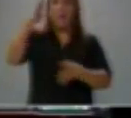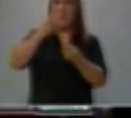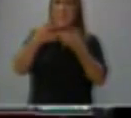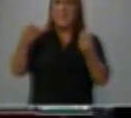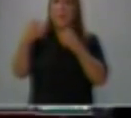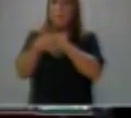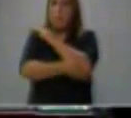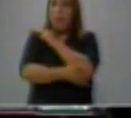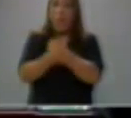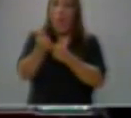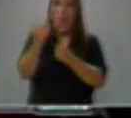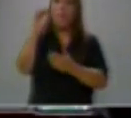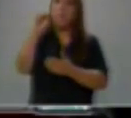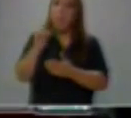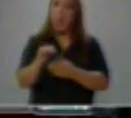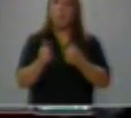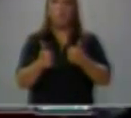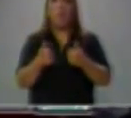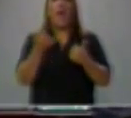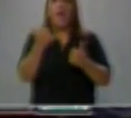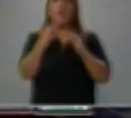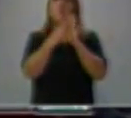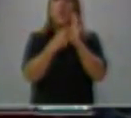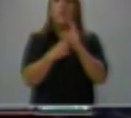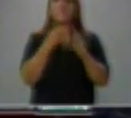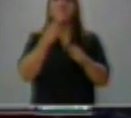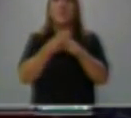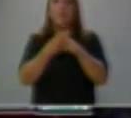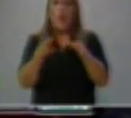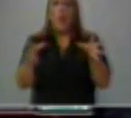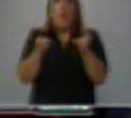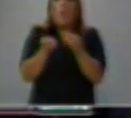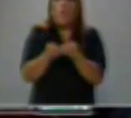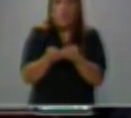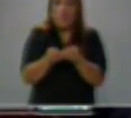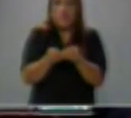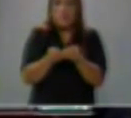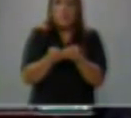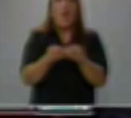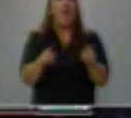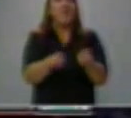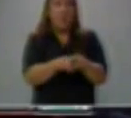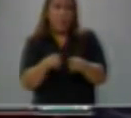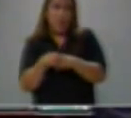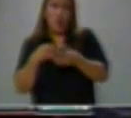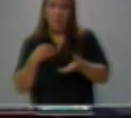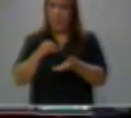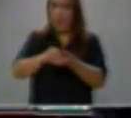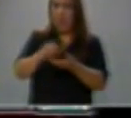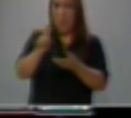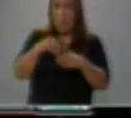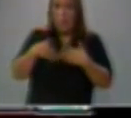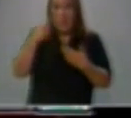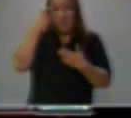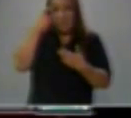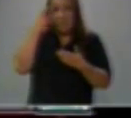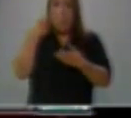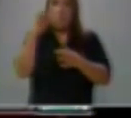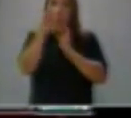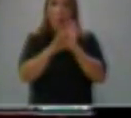Juntos. No podríamos haber invertido en los programas sociales si primero no hubiéramos crecido.